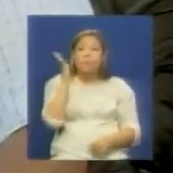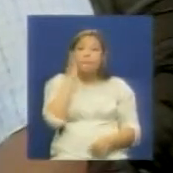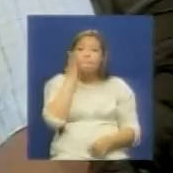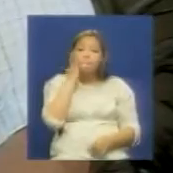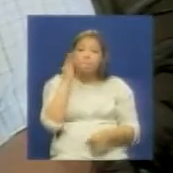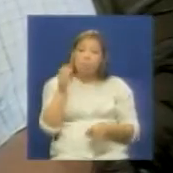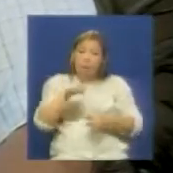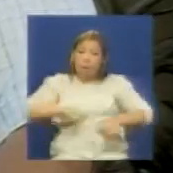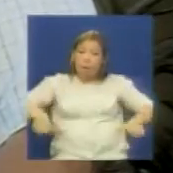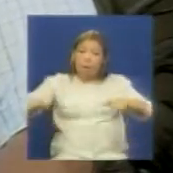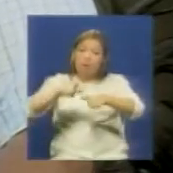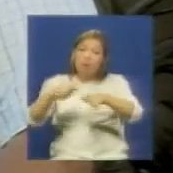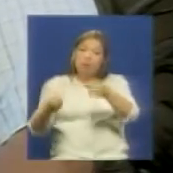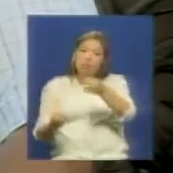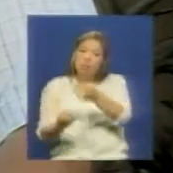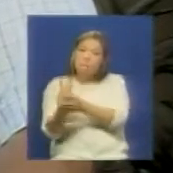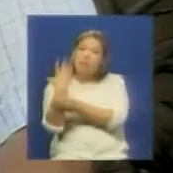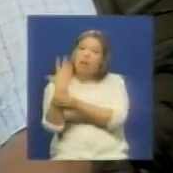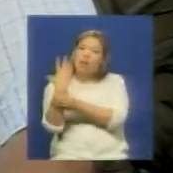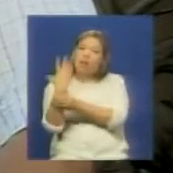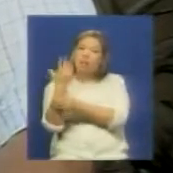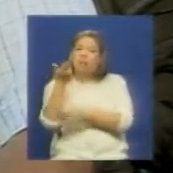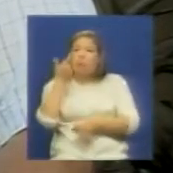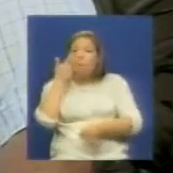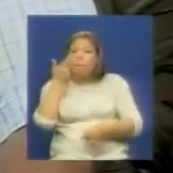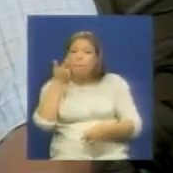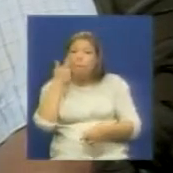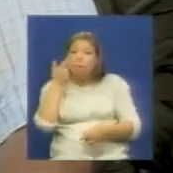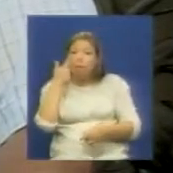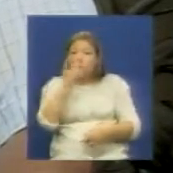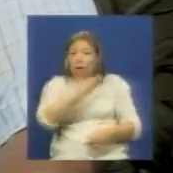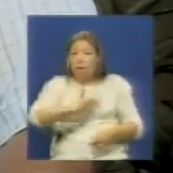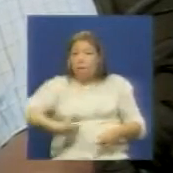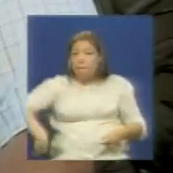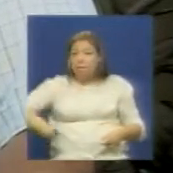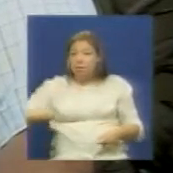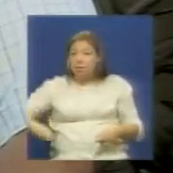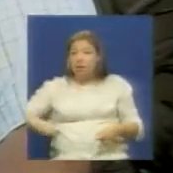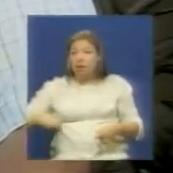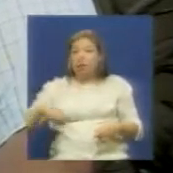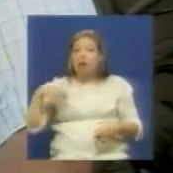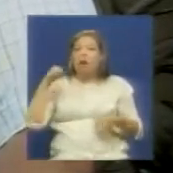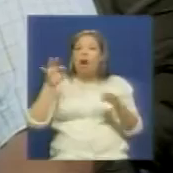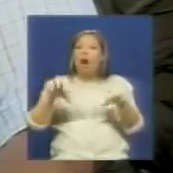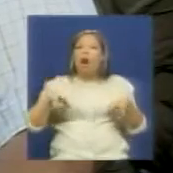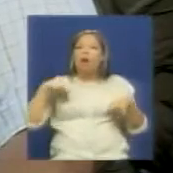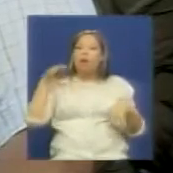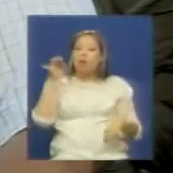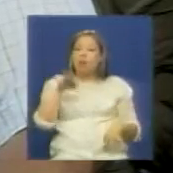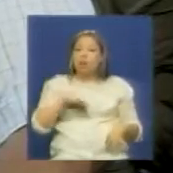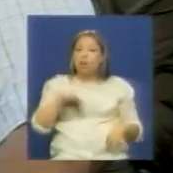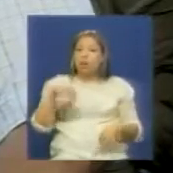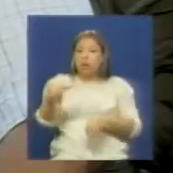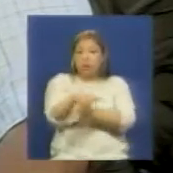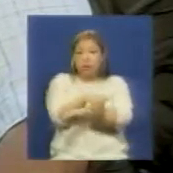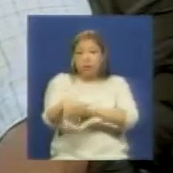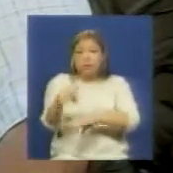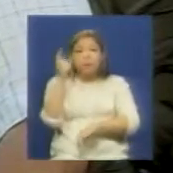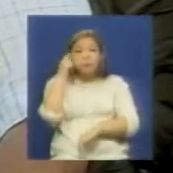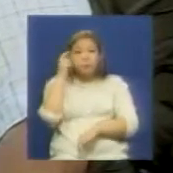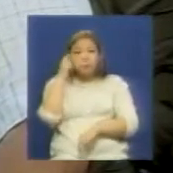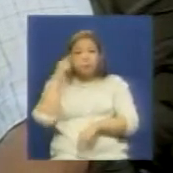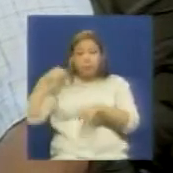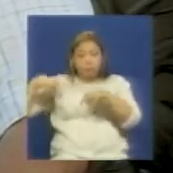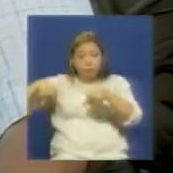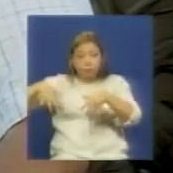mayo de la plaza de mayo a Macri vamos a estar pendiente y le vamos a demostrar a ellos que el pueblo va a estar en la calle ellos eh